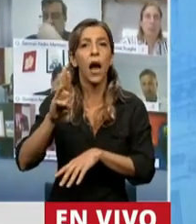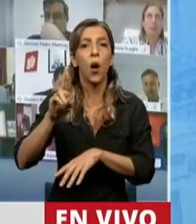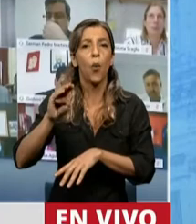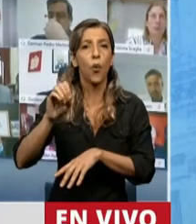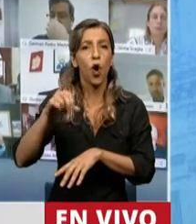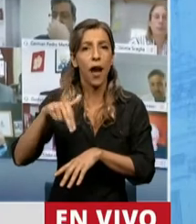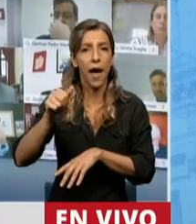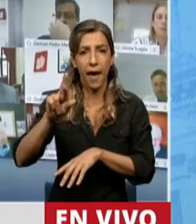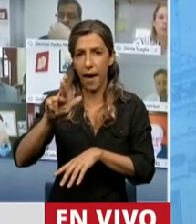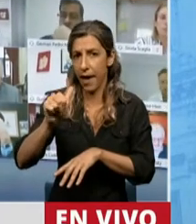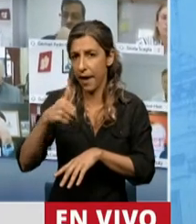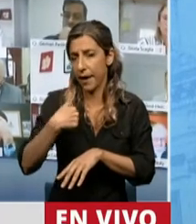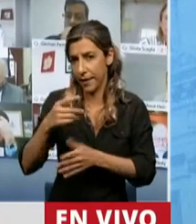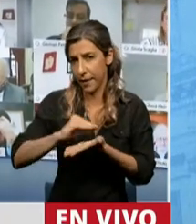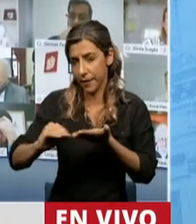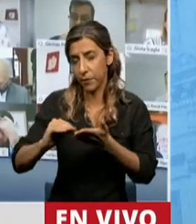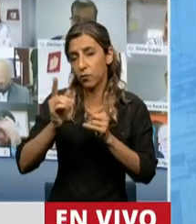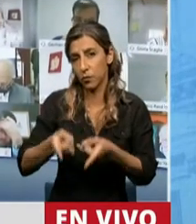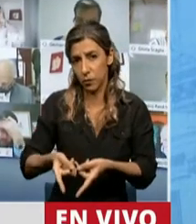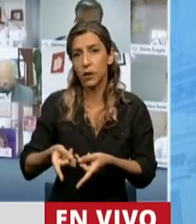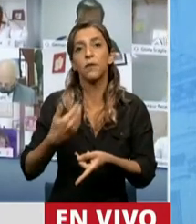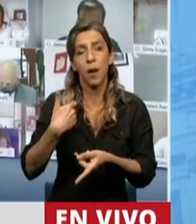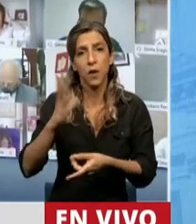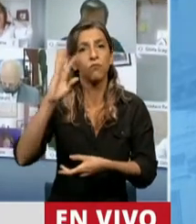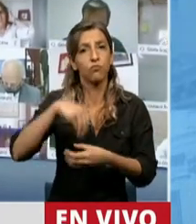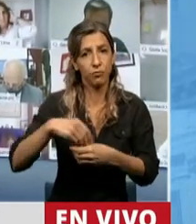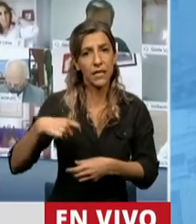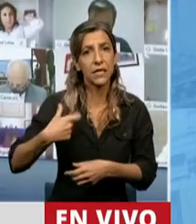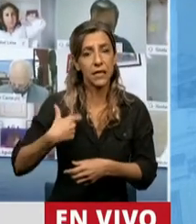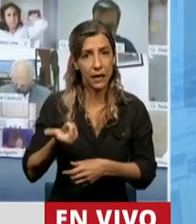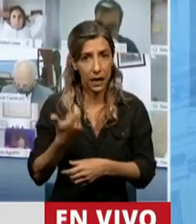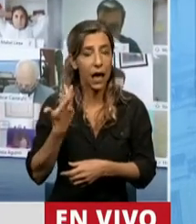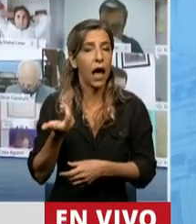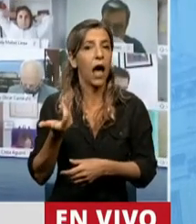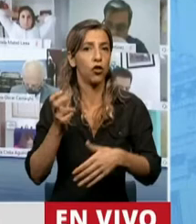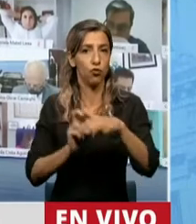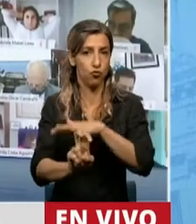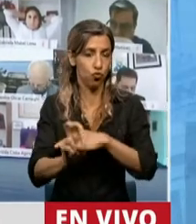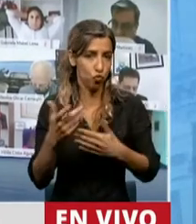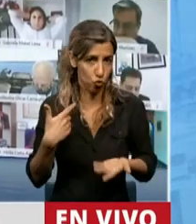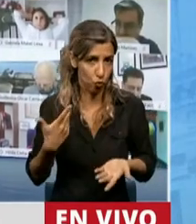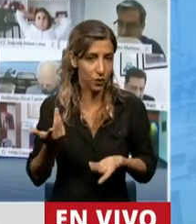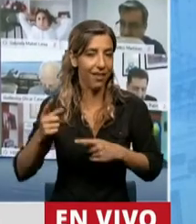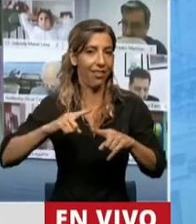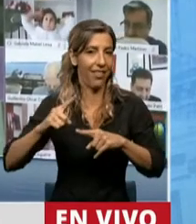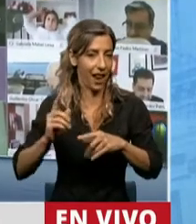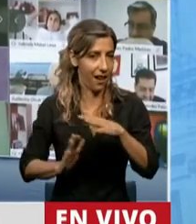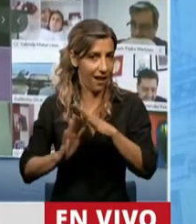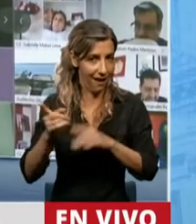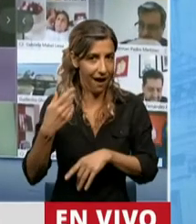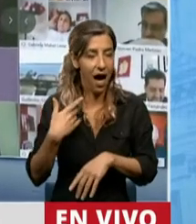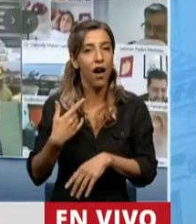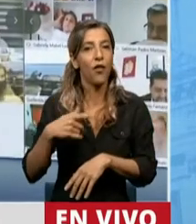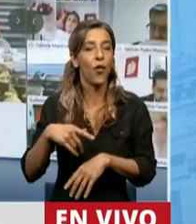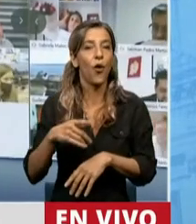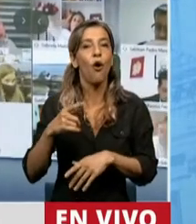que además de diputado es miembro del Sindicato de los Trabajadores del Subte, histórico delegado de la línea B, salvo la